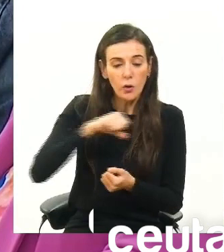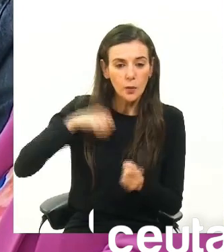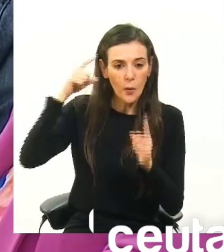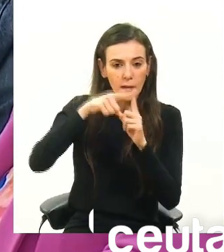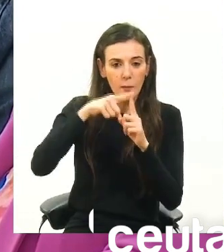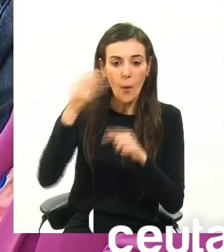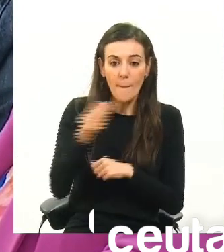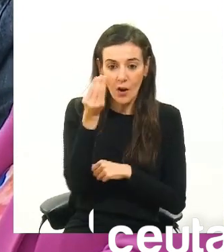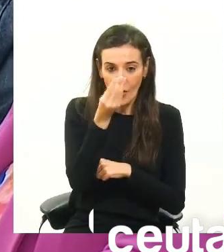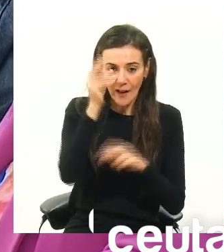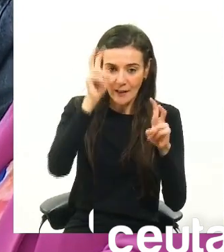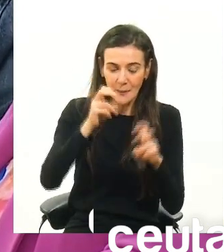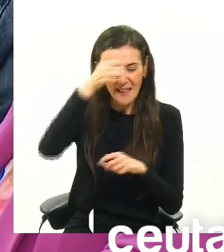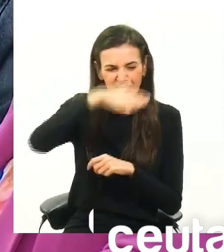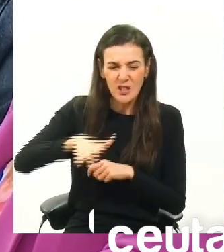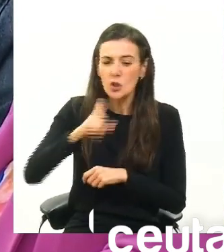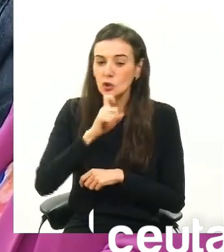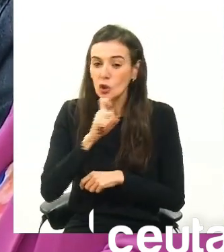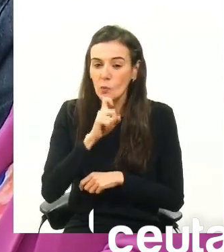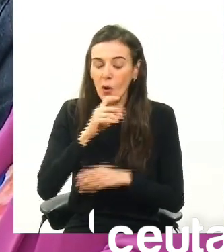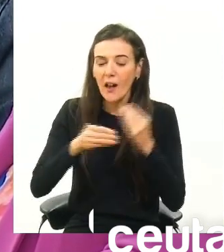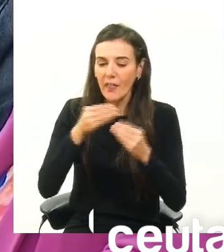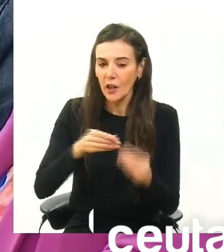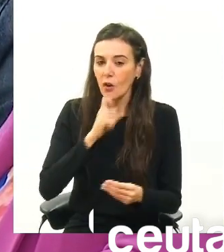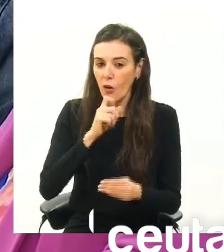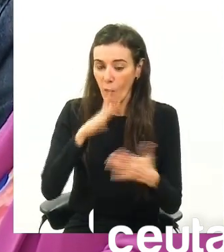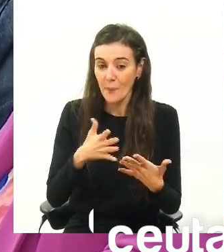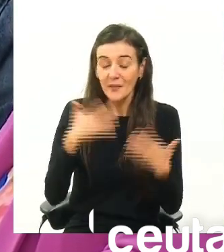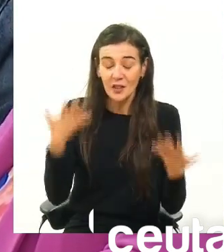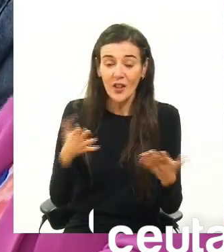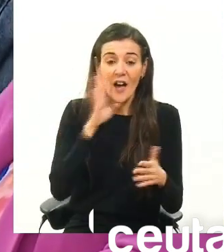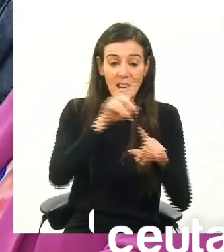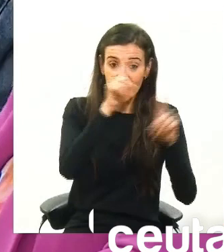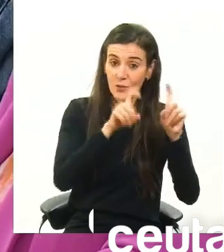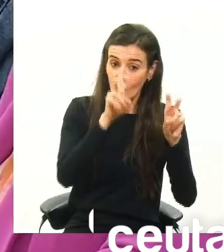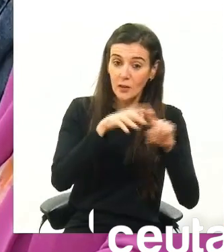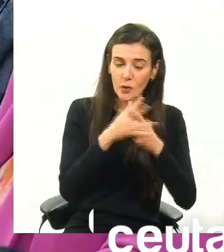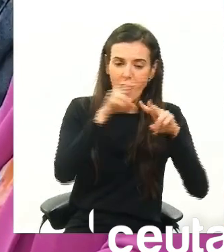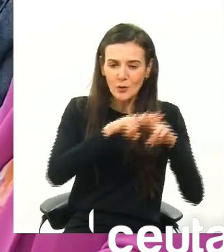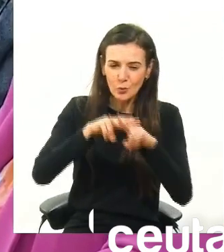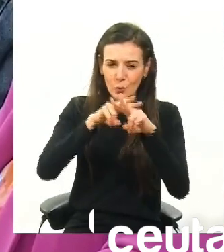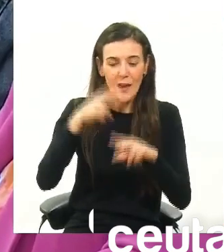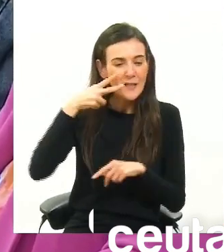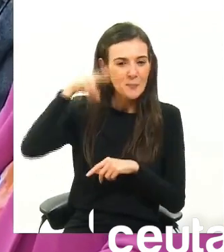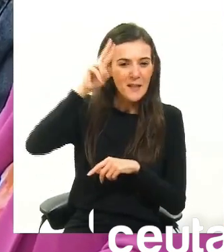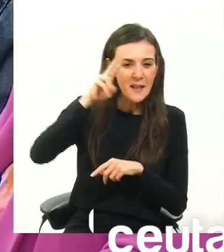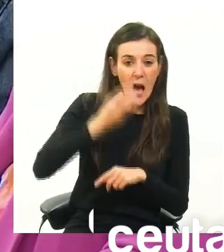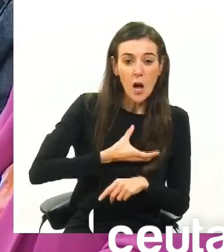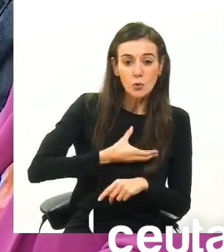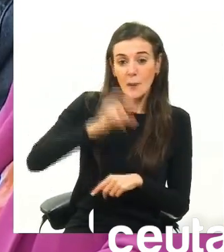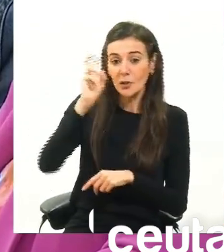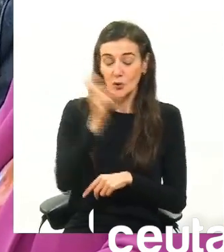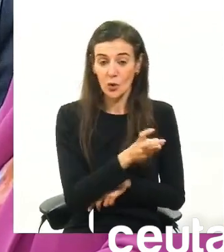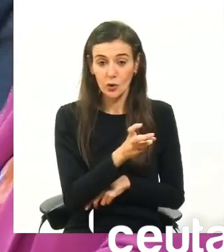con su recurso la vida de estos niños y niñas? Para dar respuesta a esta cuestión podemos estudiar la experiencia de otros ayuntamientos